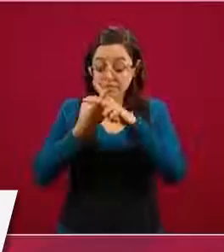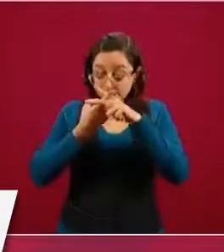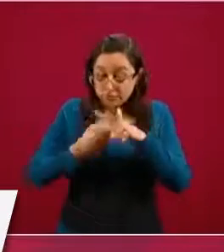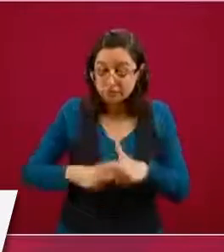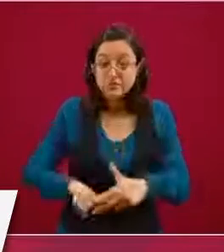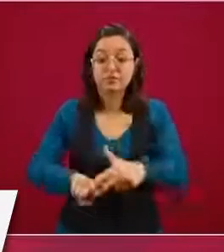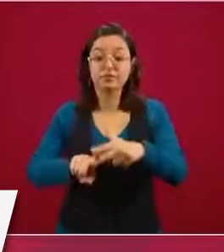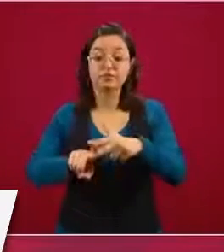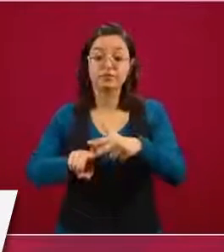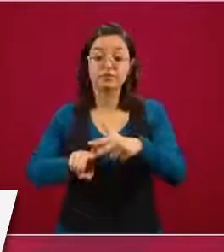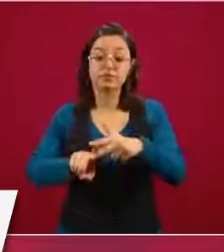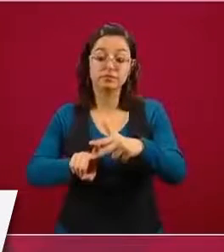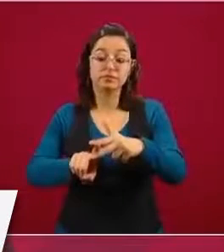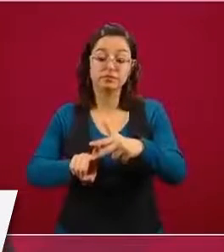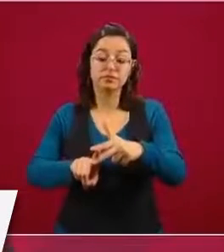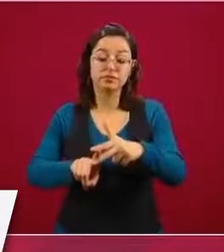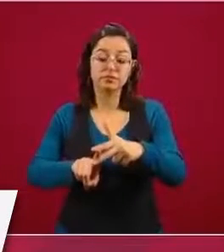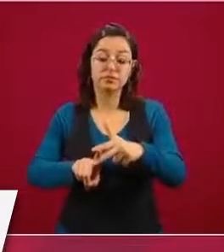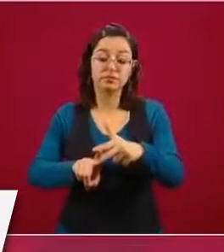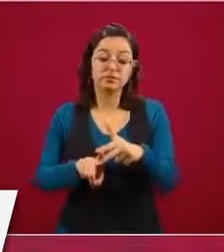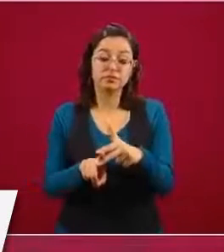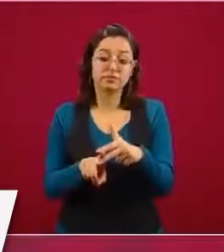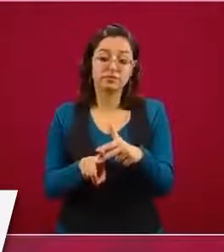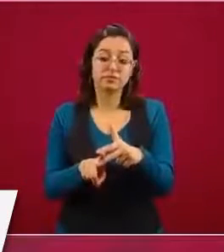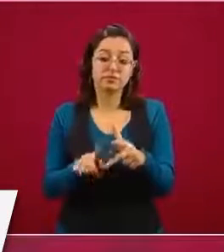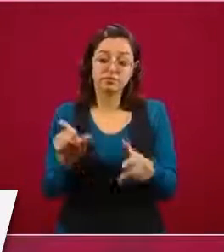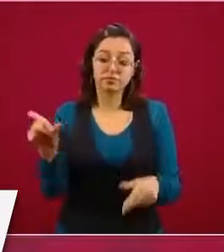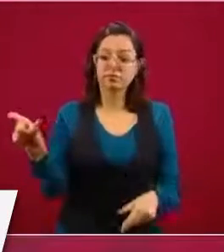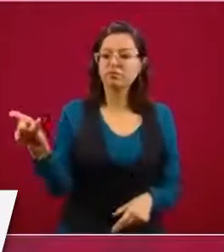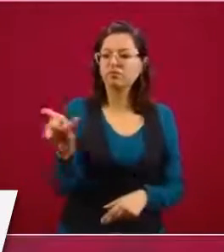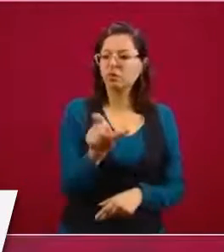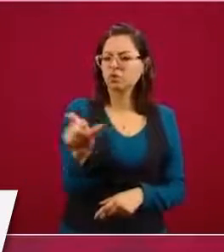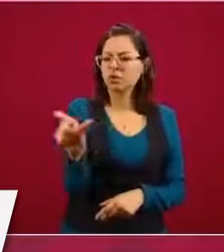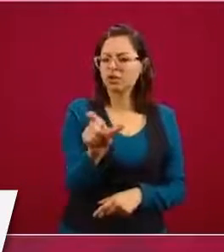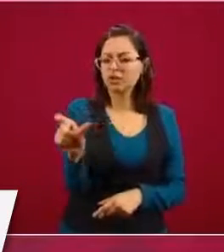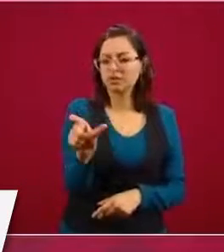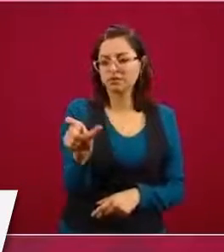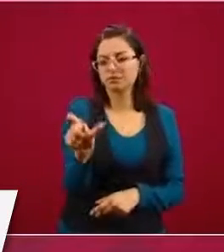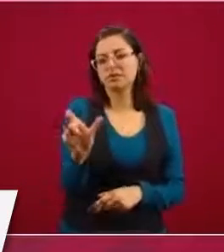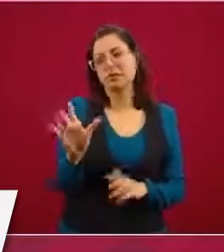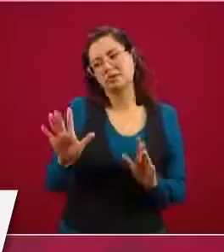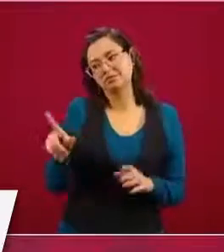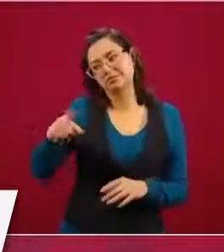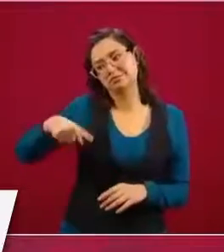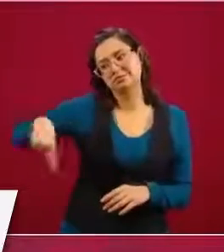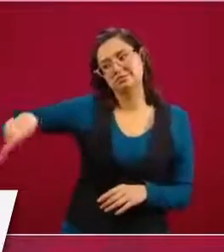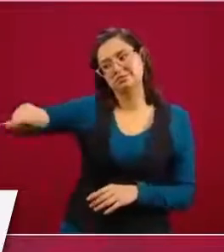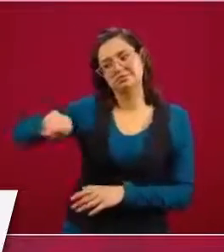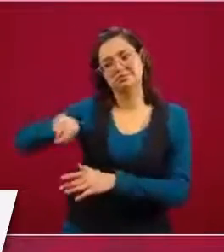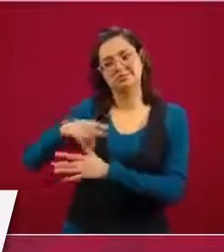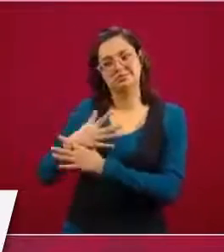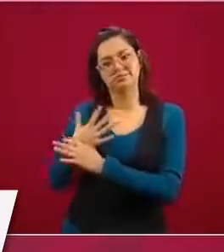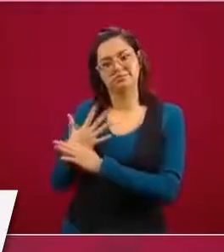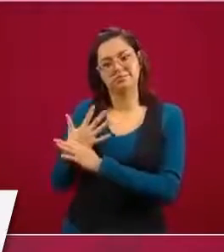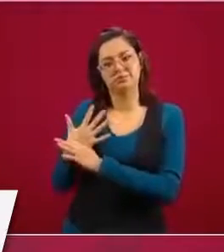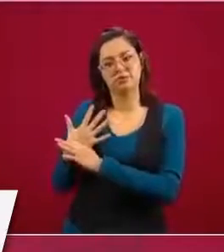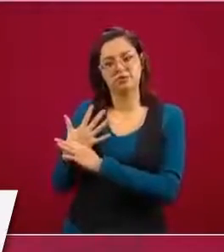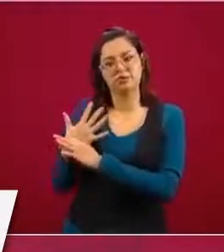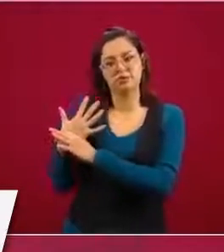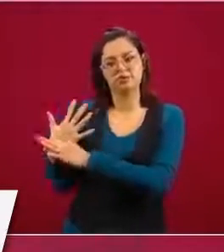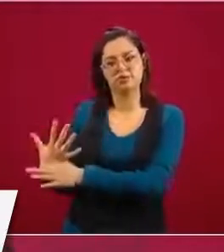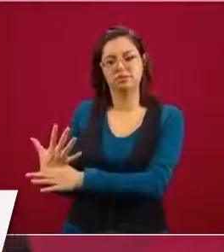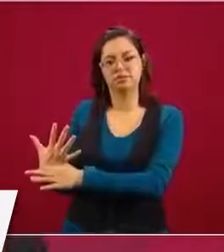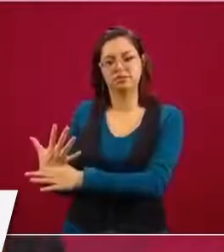iniciar el periodo